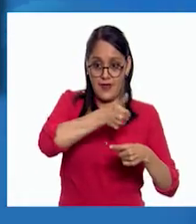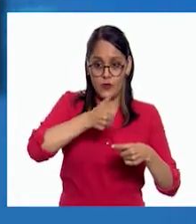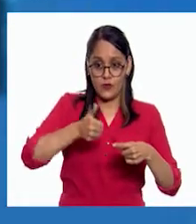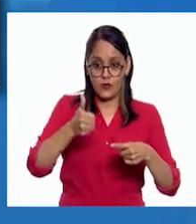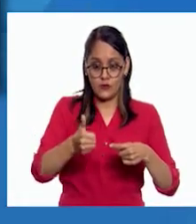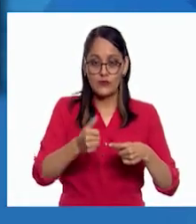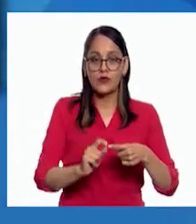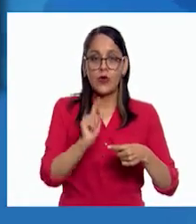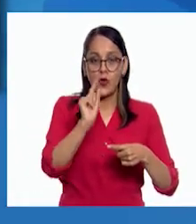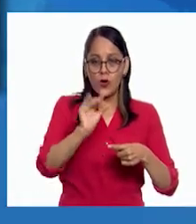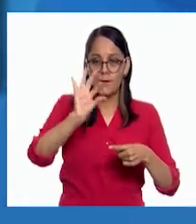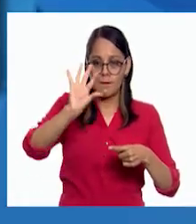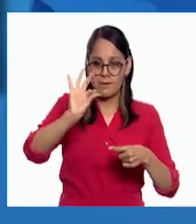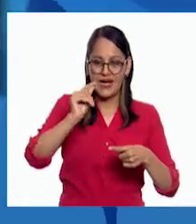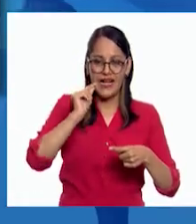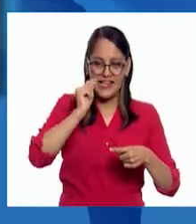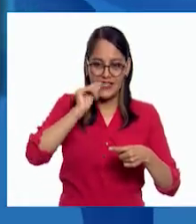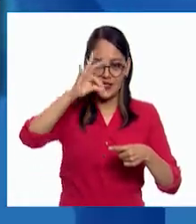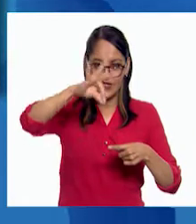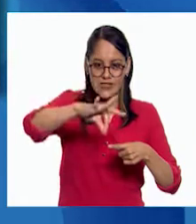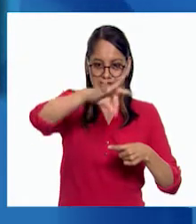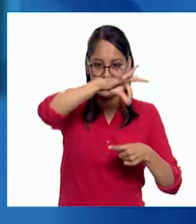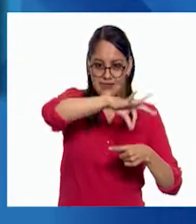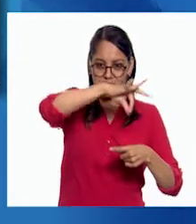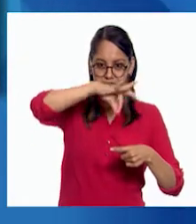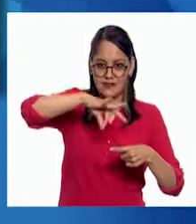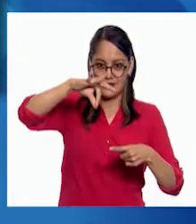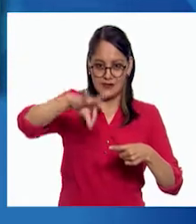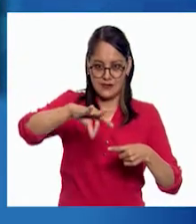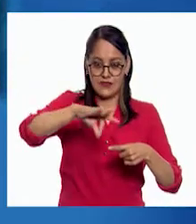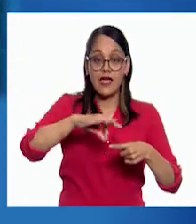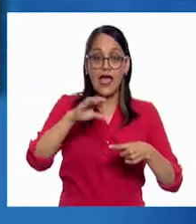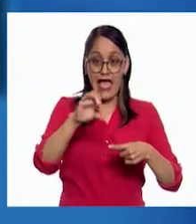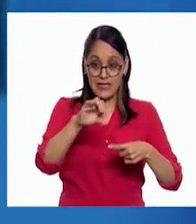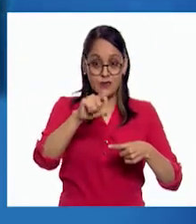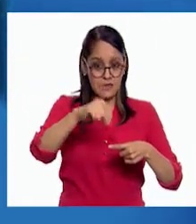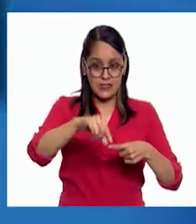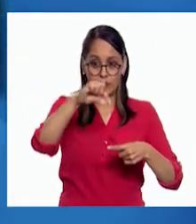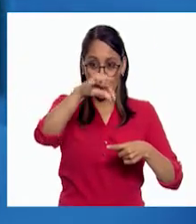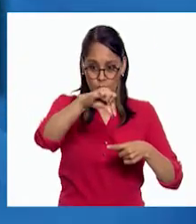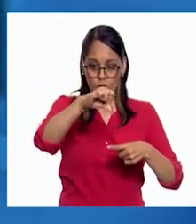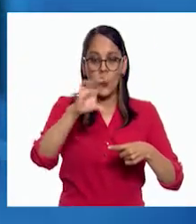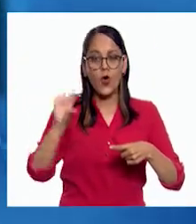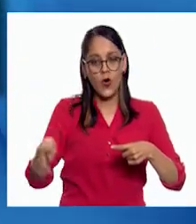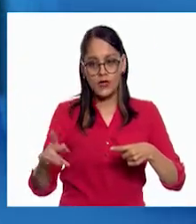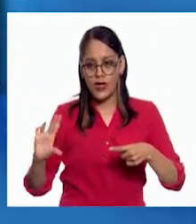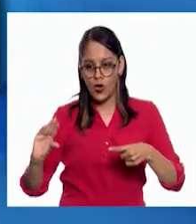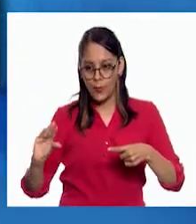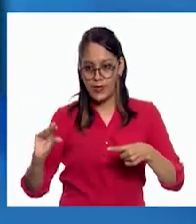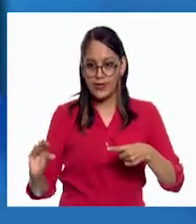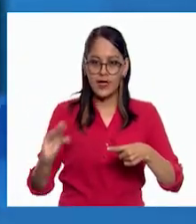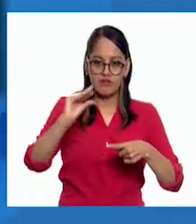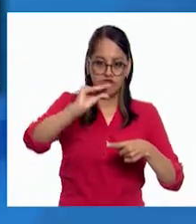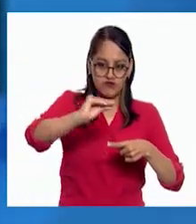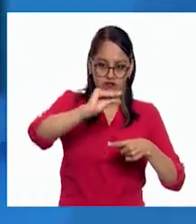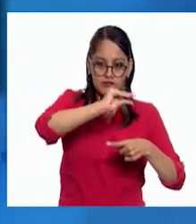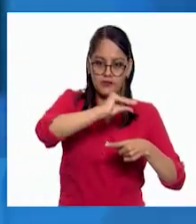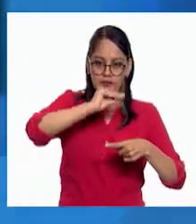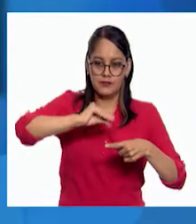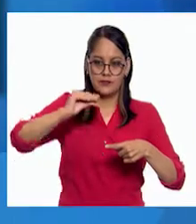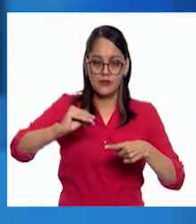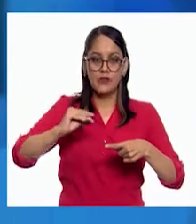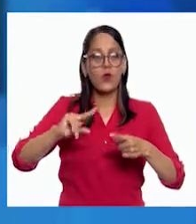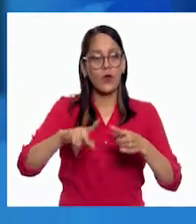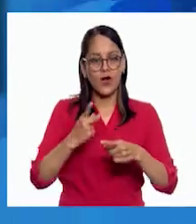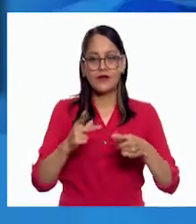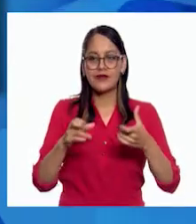mi base un palillo de forma vertical. En cada punta de estos palillos insertaré otras gomitas. Y al final, conectaré la